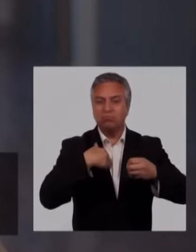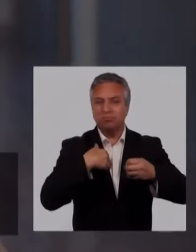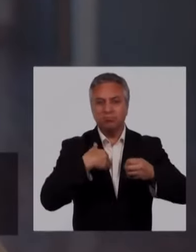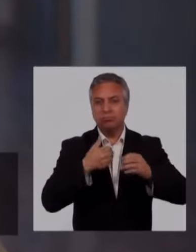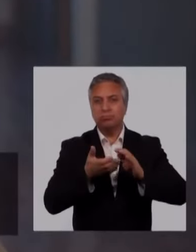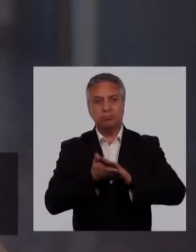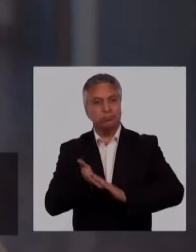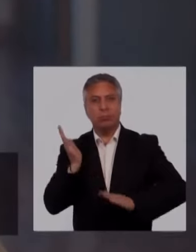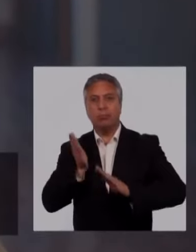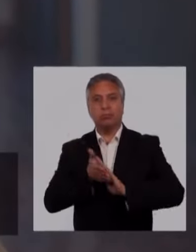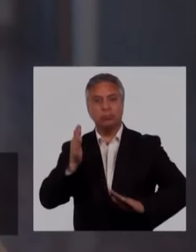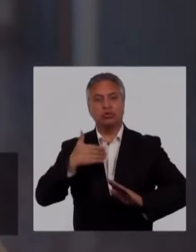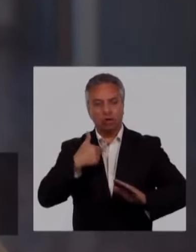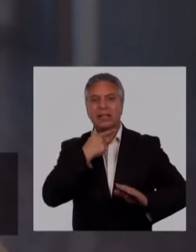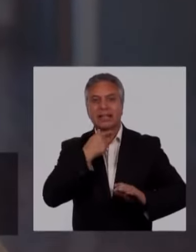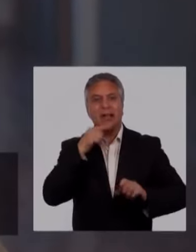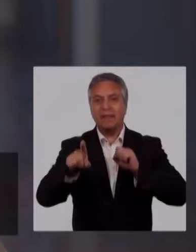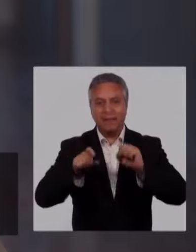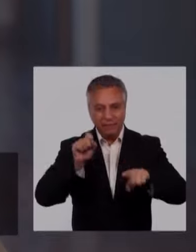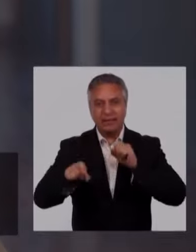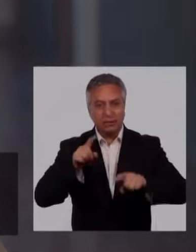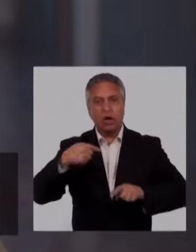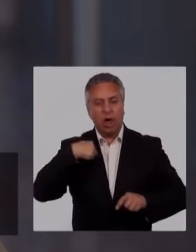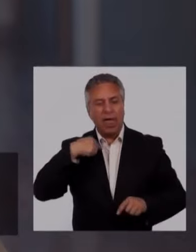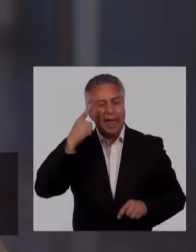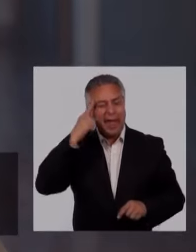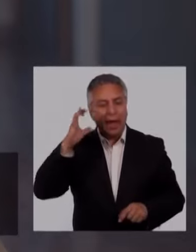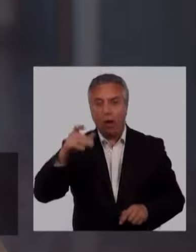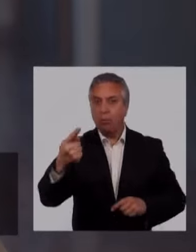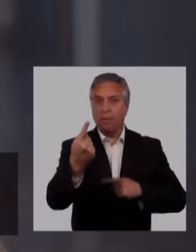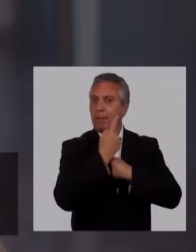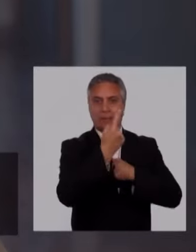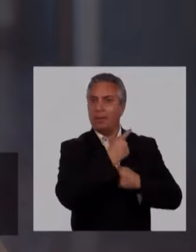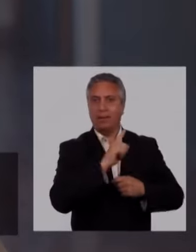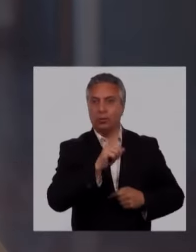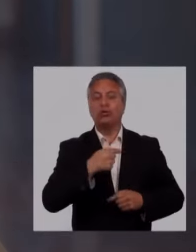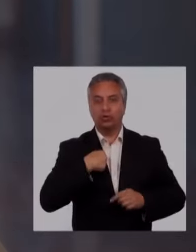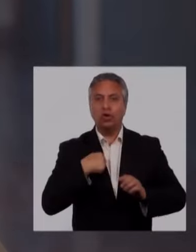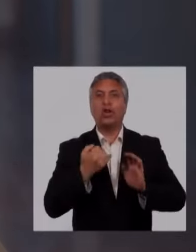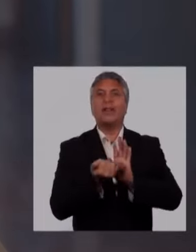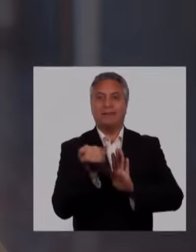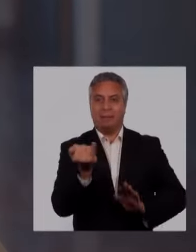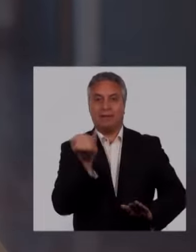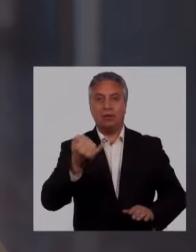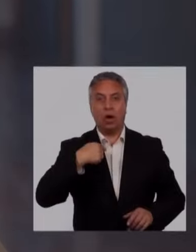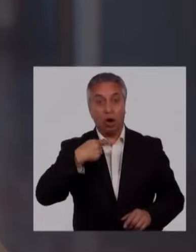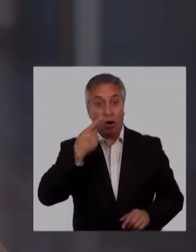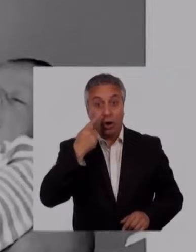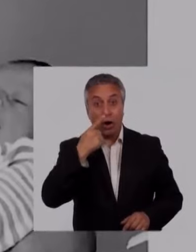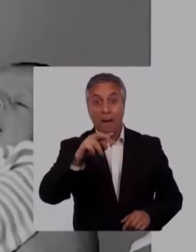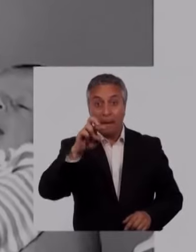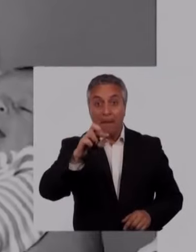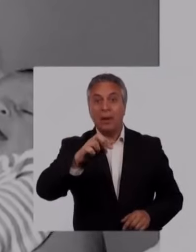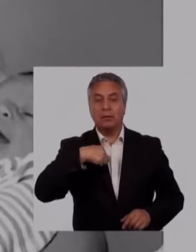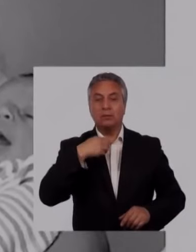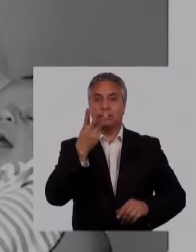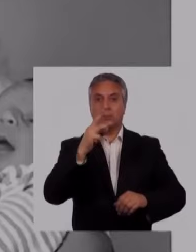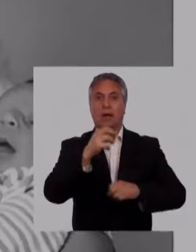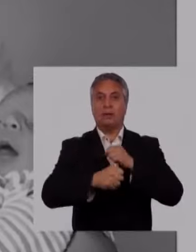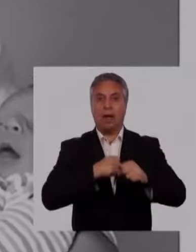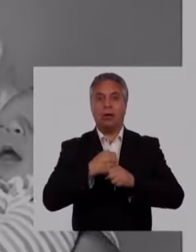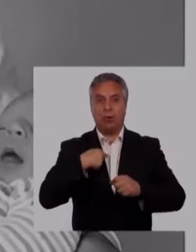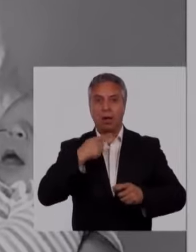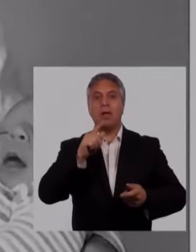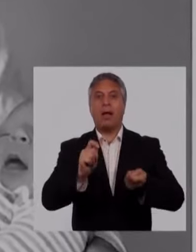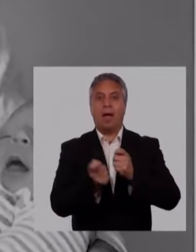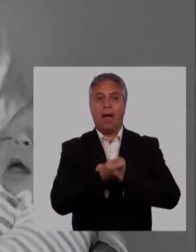políticos. Y me fui porque quiero defender lo que creo, no lo que me mandan a decir. Soy independiente. Conocí a mi papá a